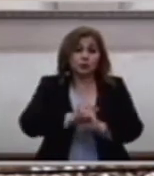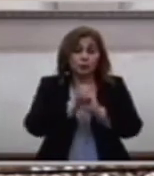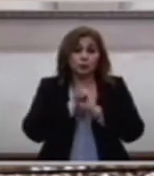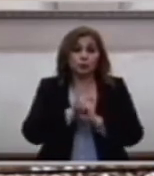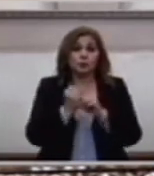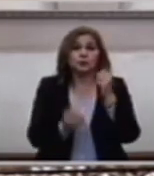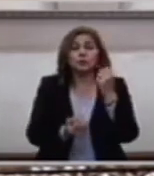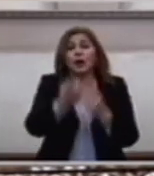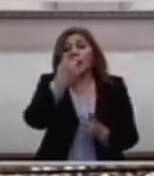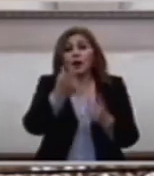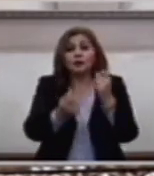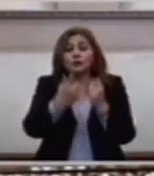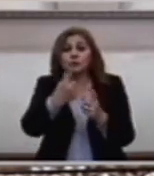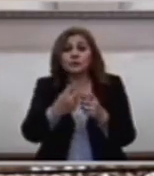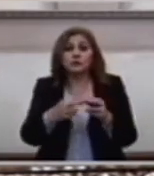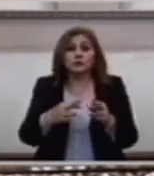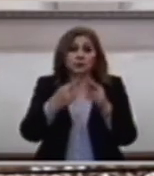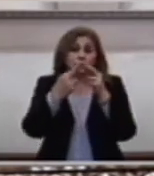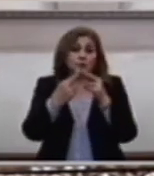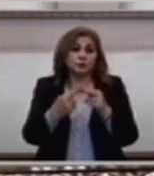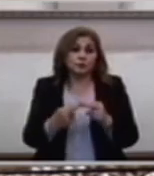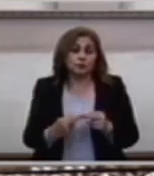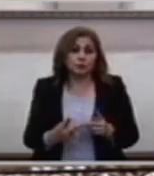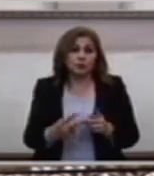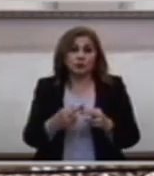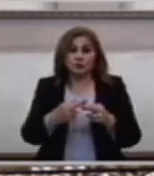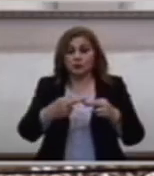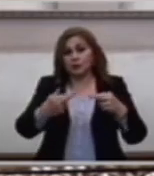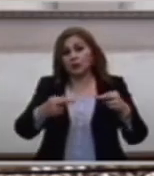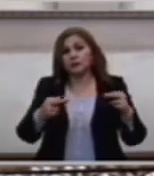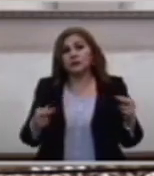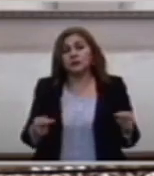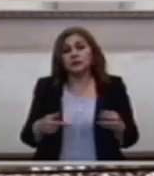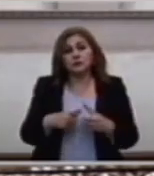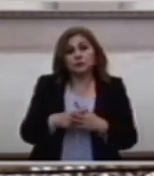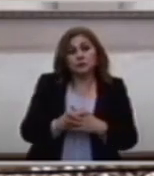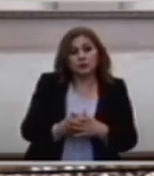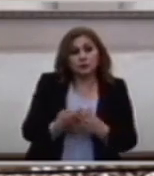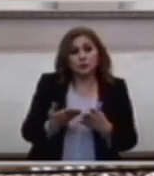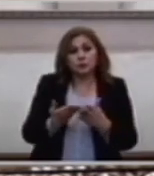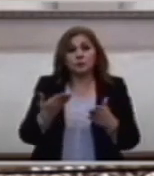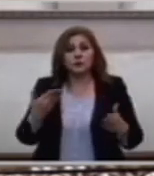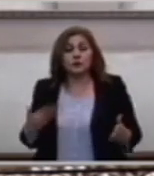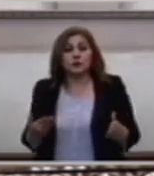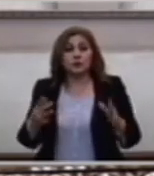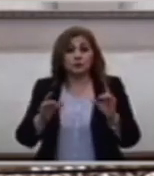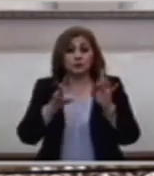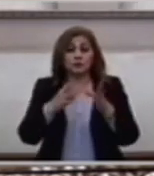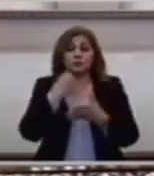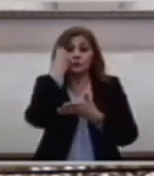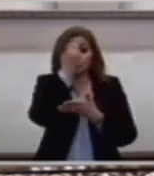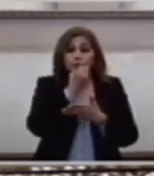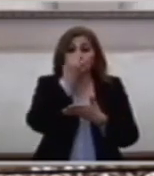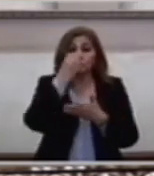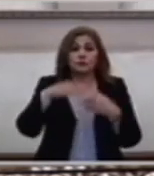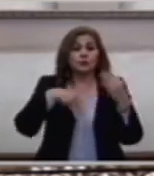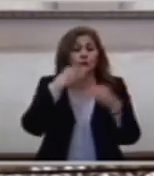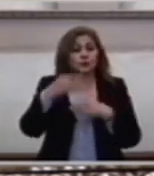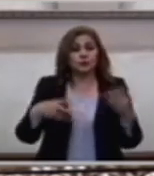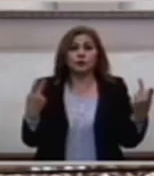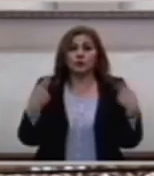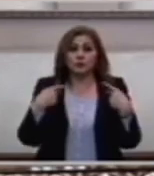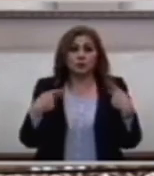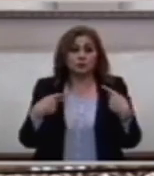Tenido Que Romper Su Relación Inicial Por Todos Hay Que Pedir Para